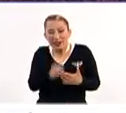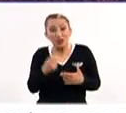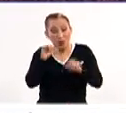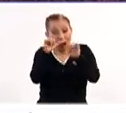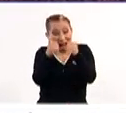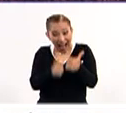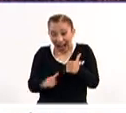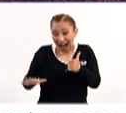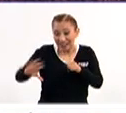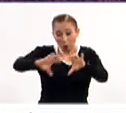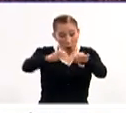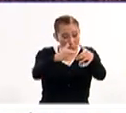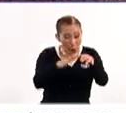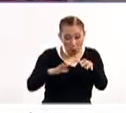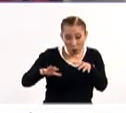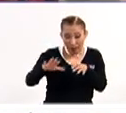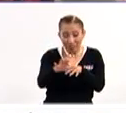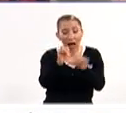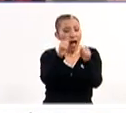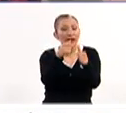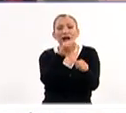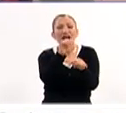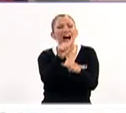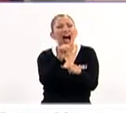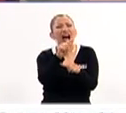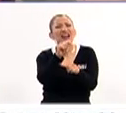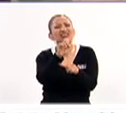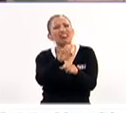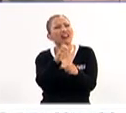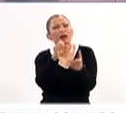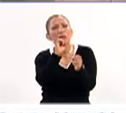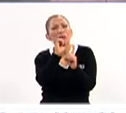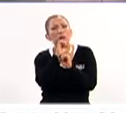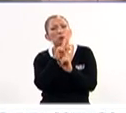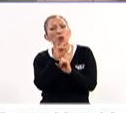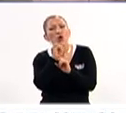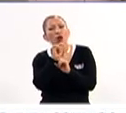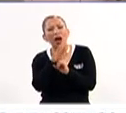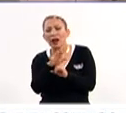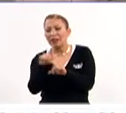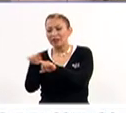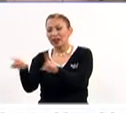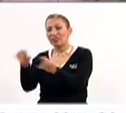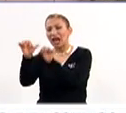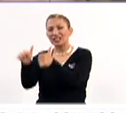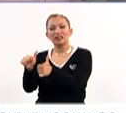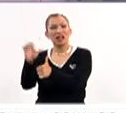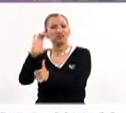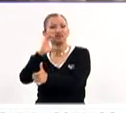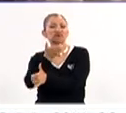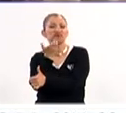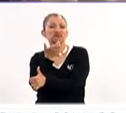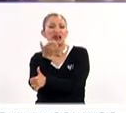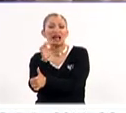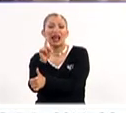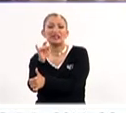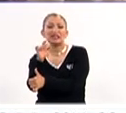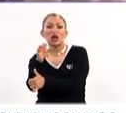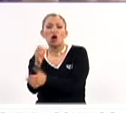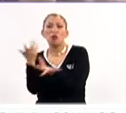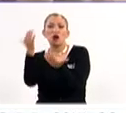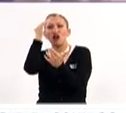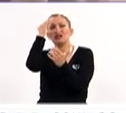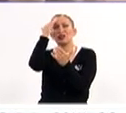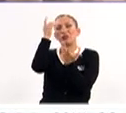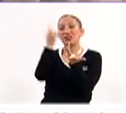arte popular, que lo que lo hace arte popular, a diferencia del arte clásico, conocemos, que todo mundo